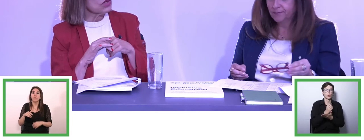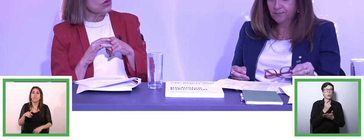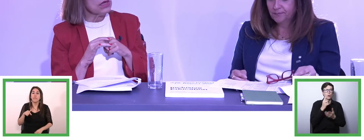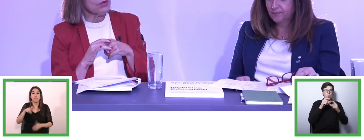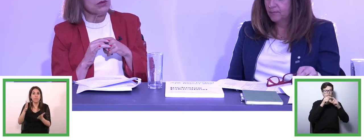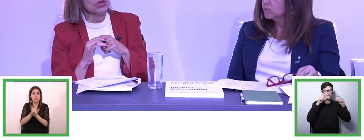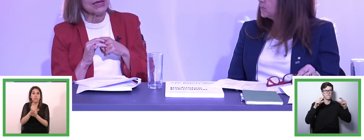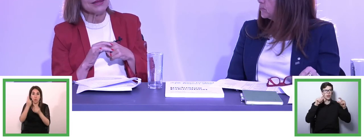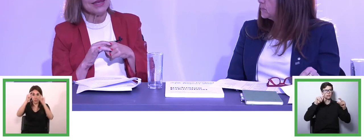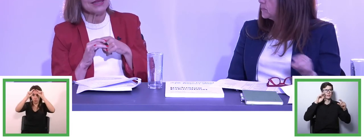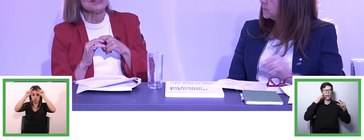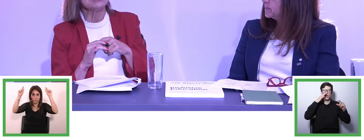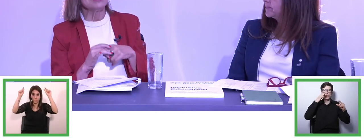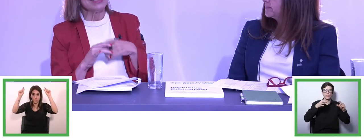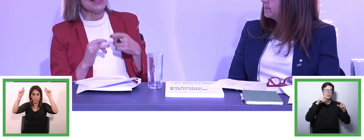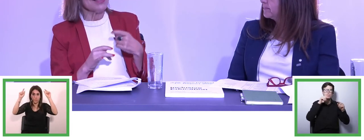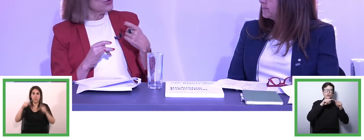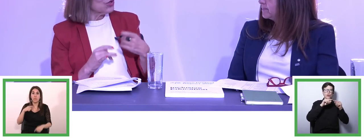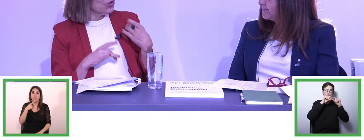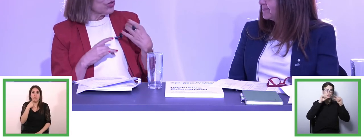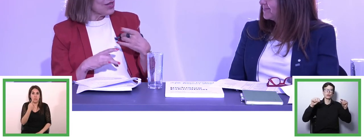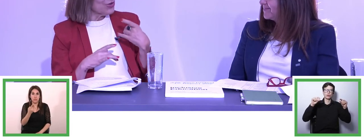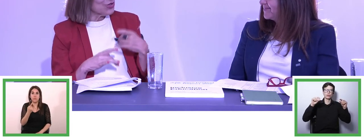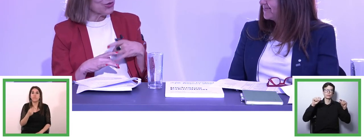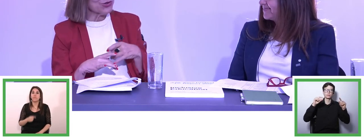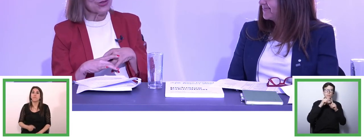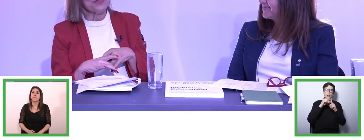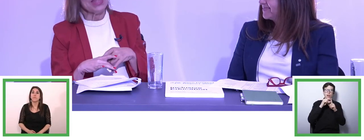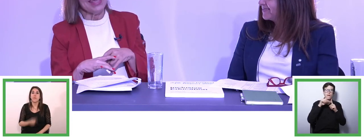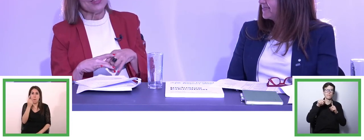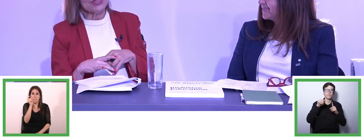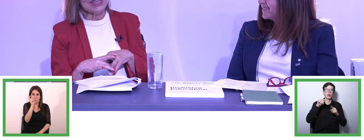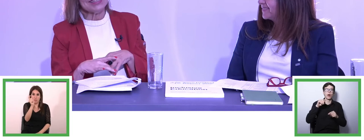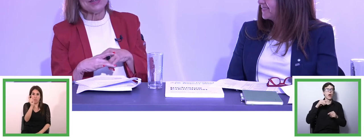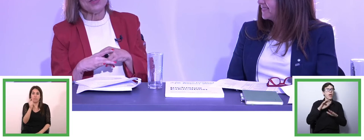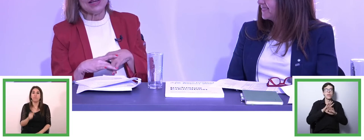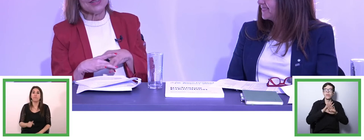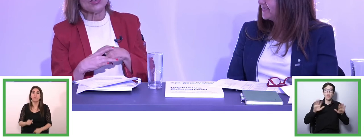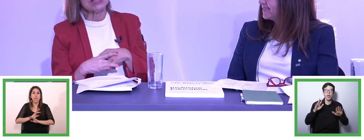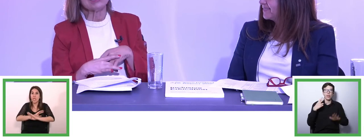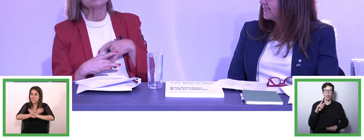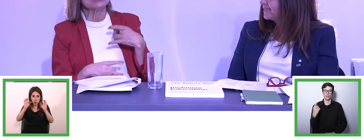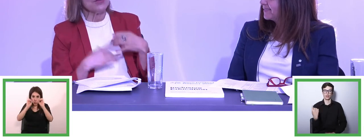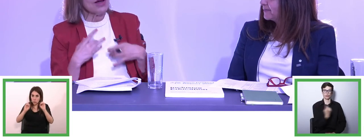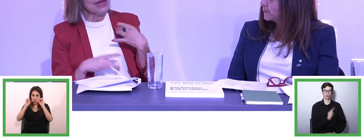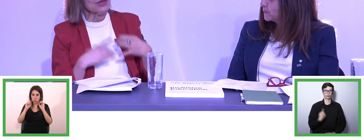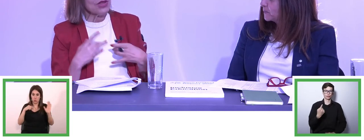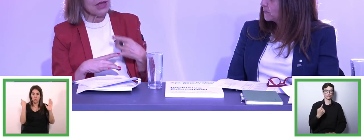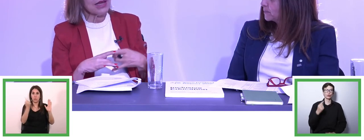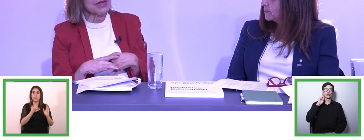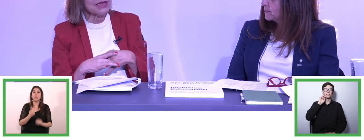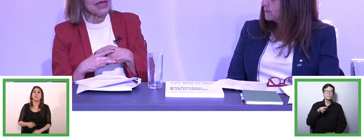de las Naciones Unidas muy importante que es nada de nosotros sin nosotros entonces, ¿qué significa eso? de que cuando estamos